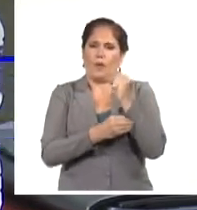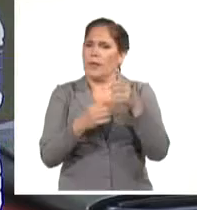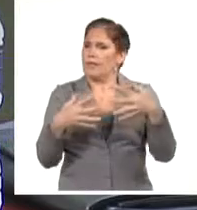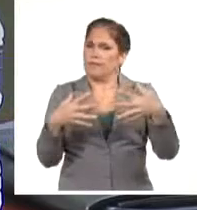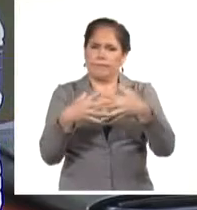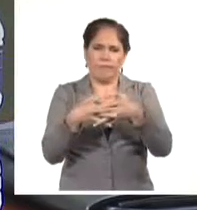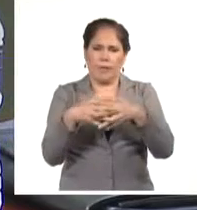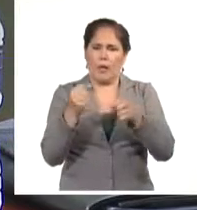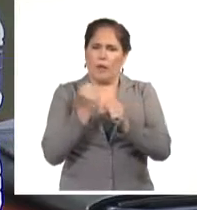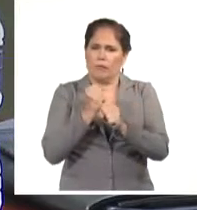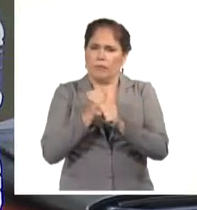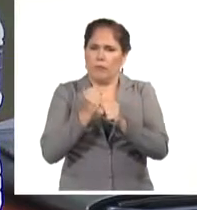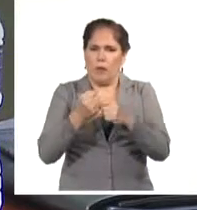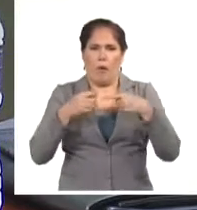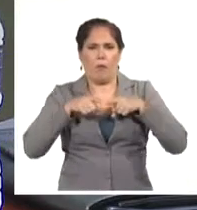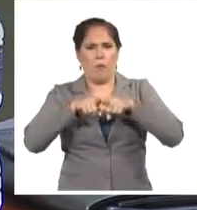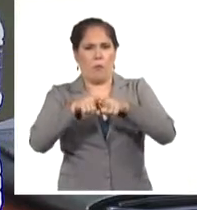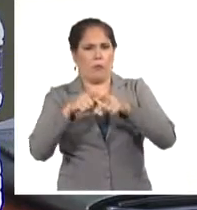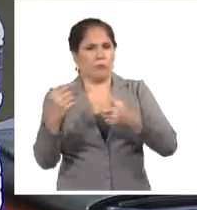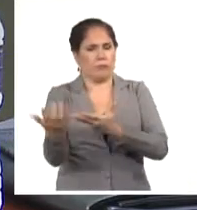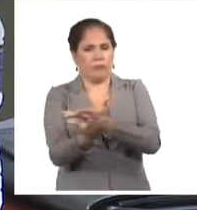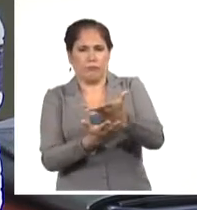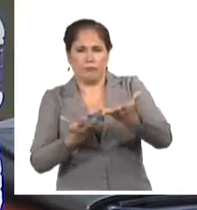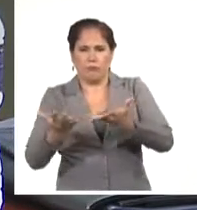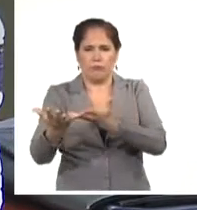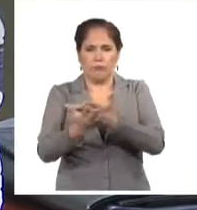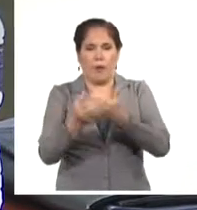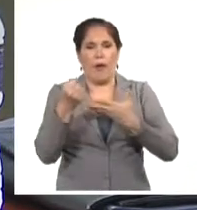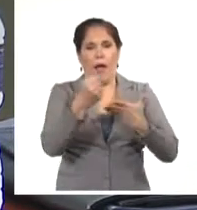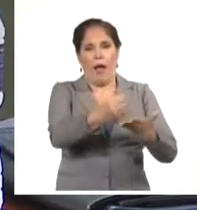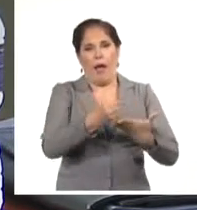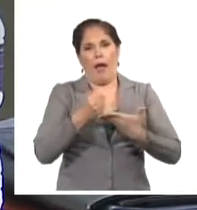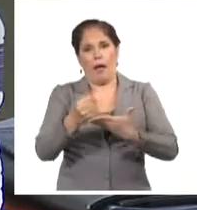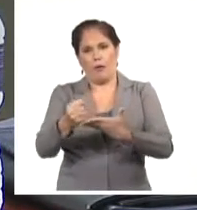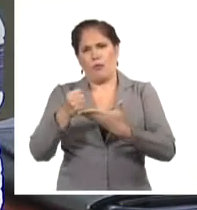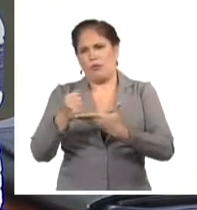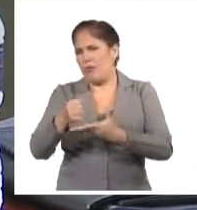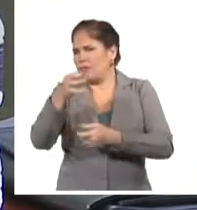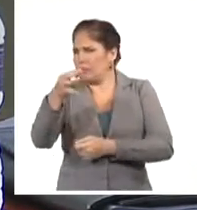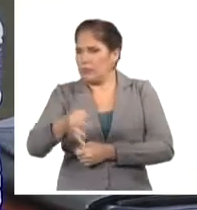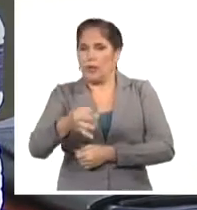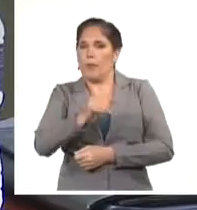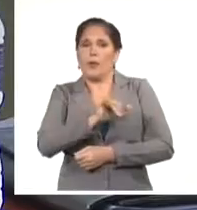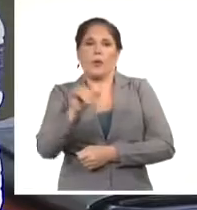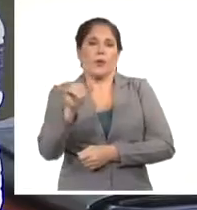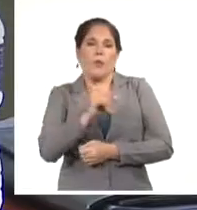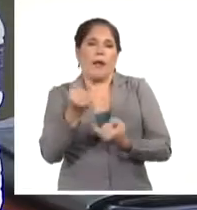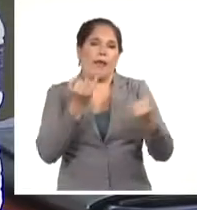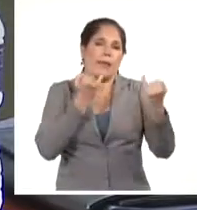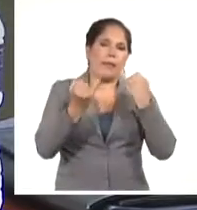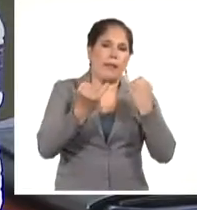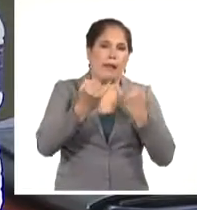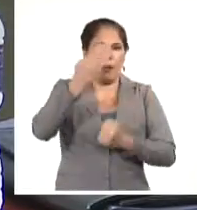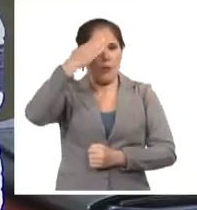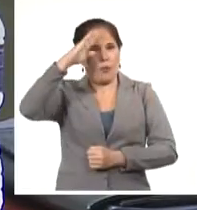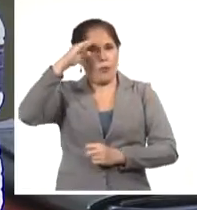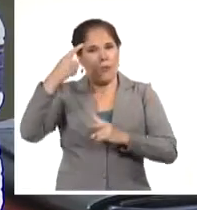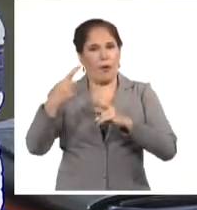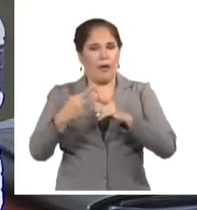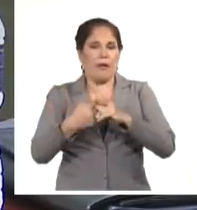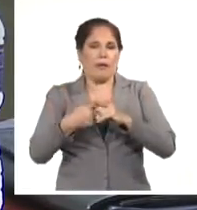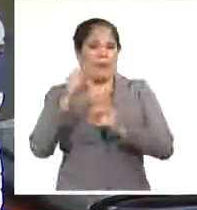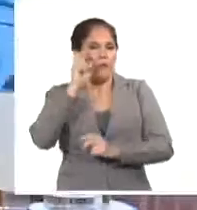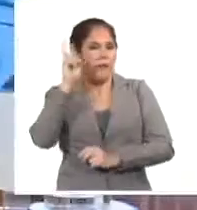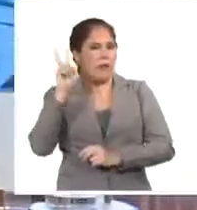los espacios de intercambio y colaboración en ámbitos de interés común para nuestras